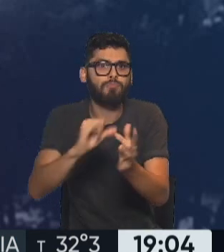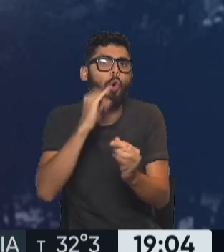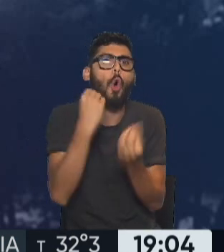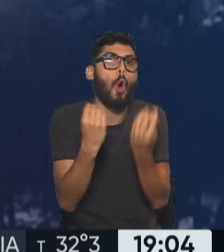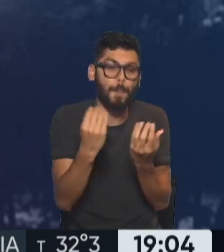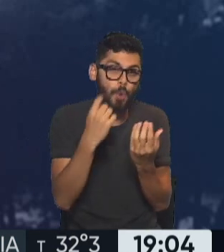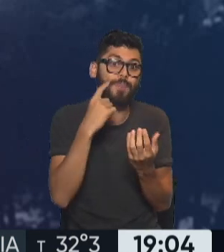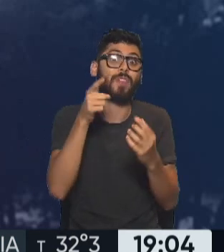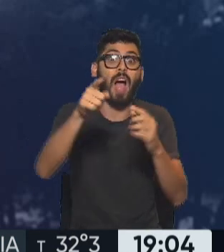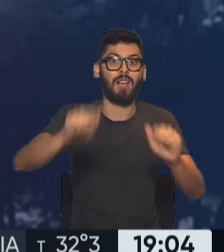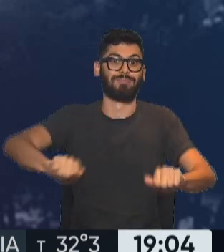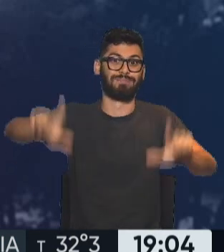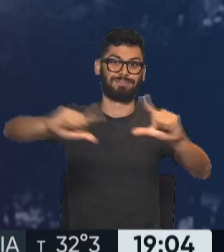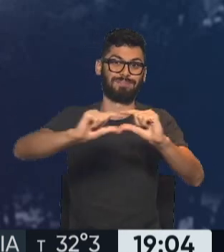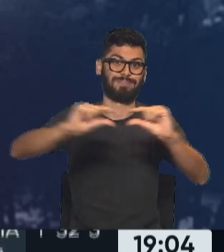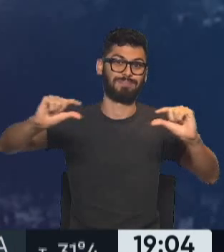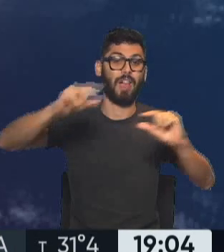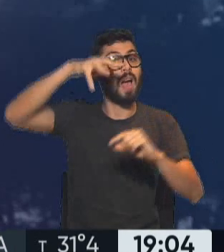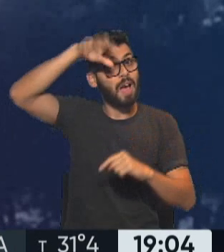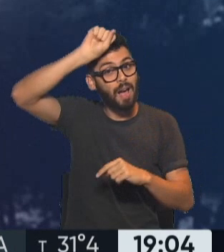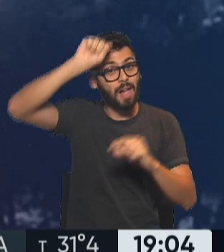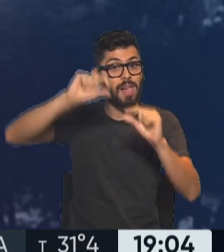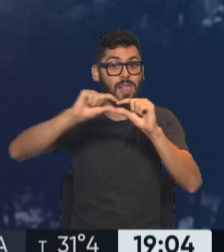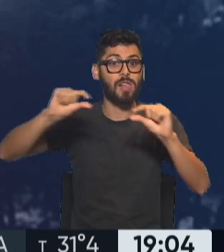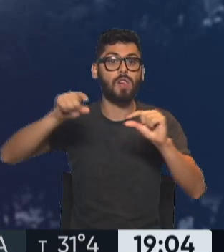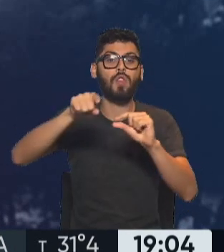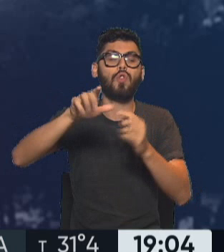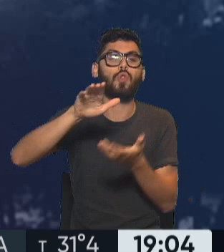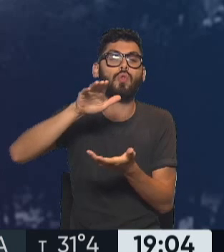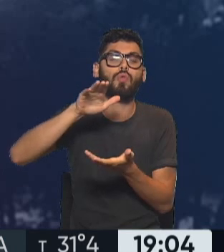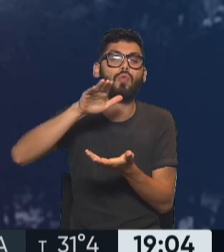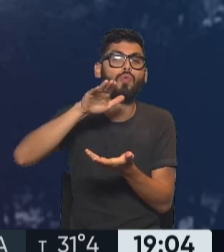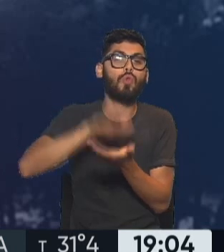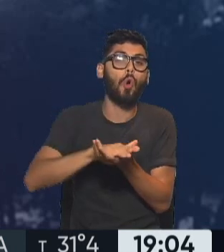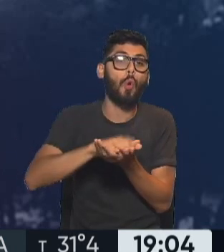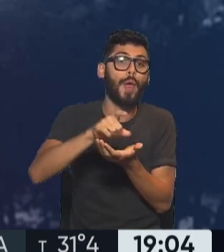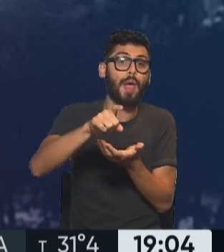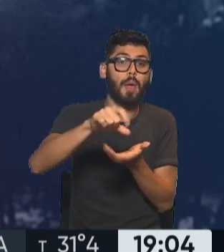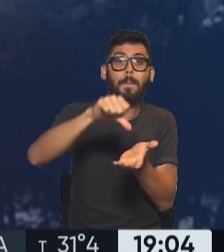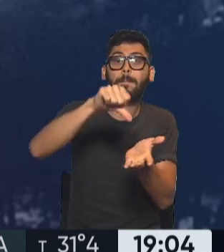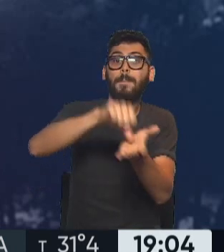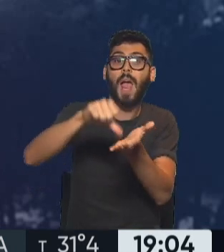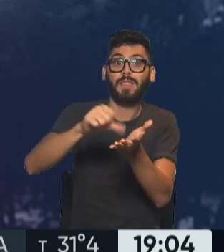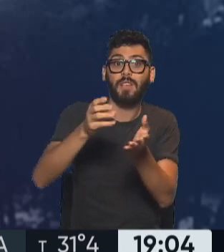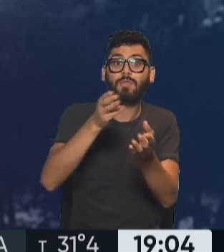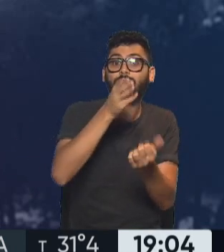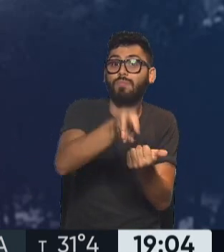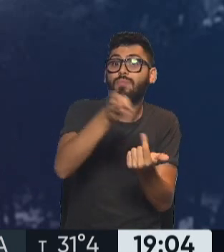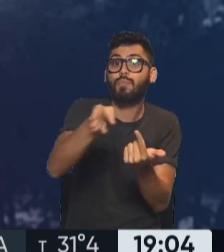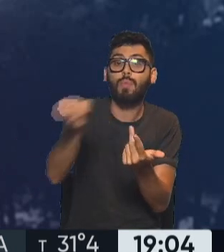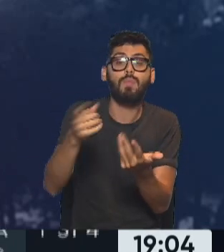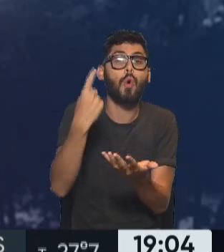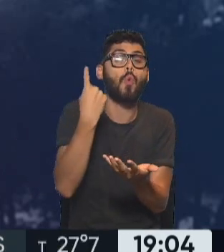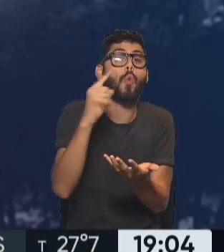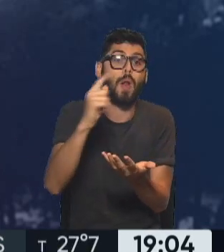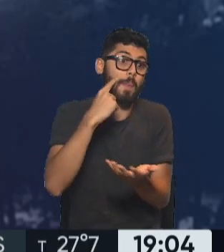Estamos allí con todos los datos entonces de Cancillería sobre los países a los que pueden ir los argentinos que están en